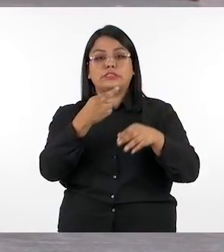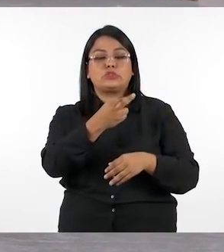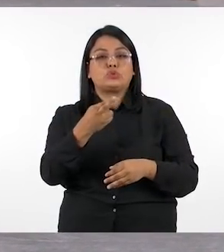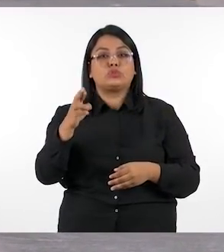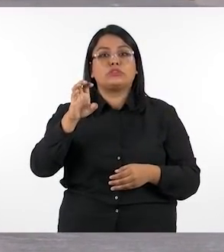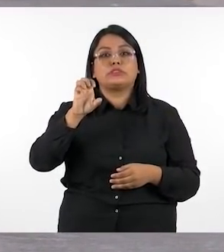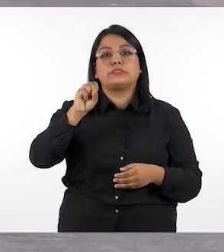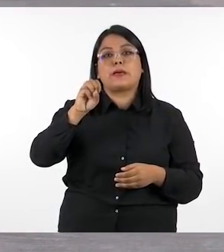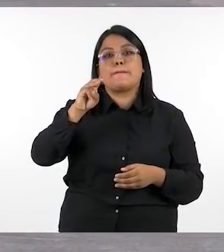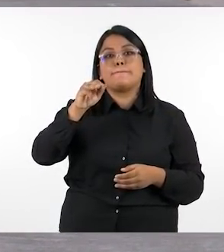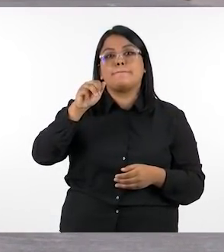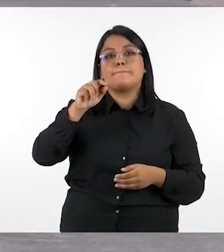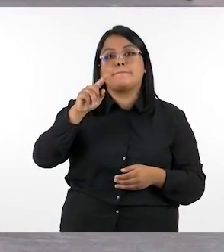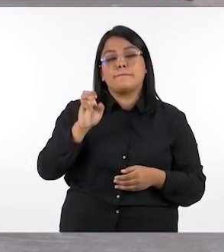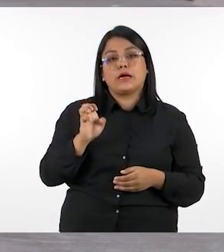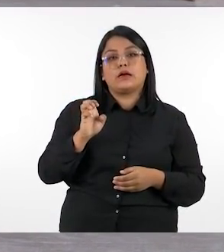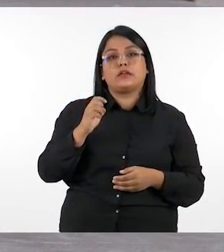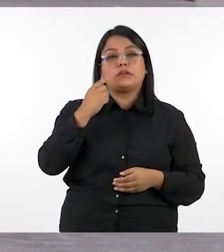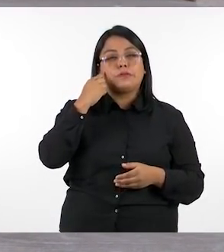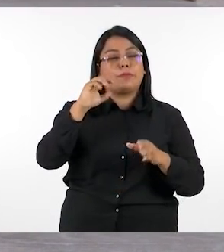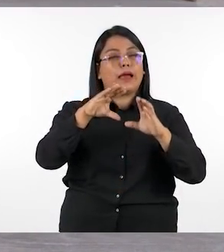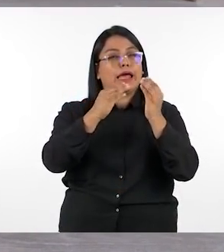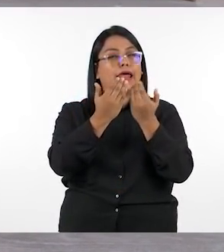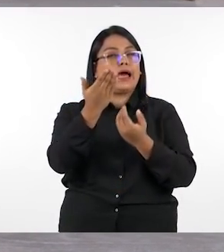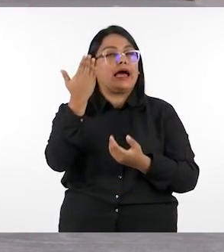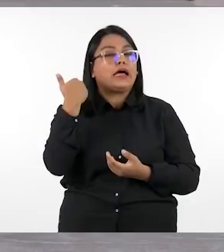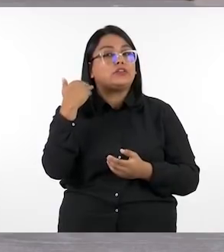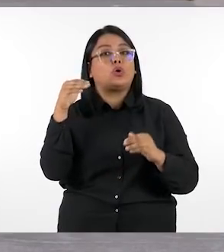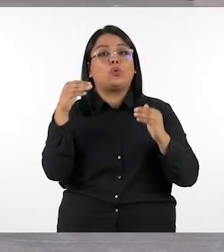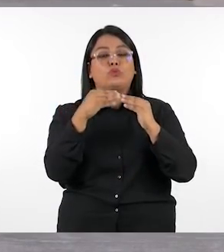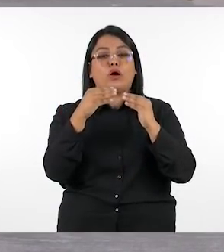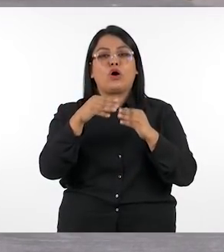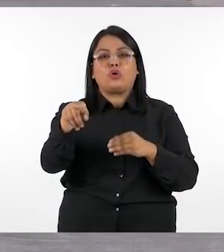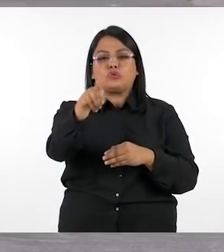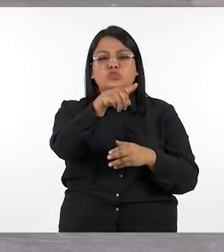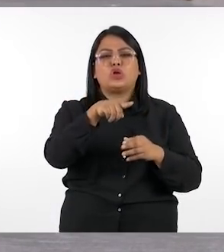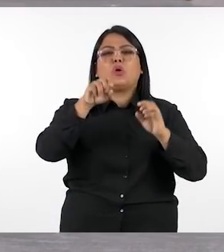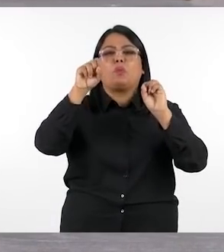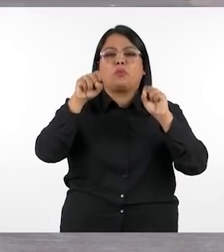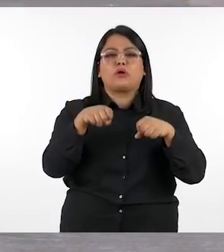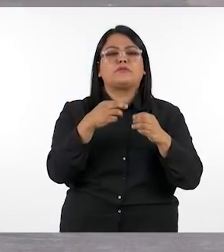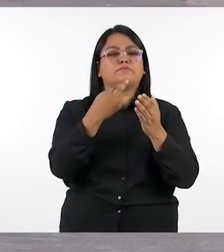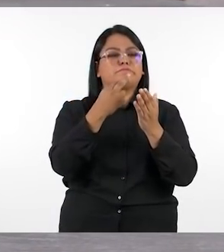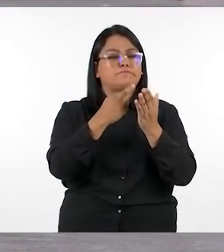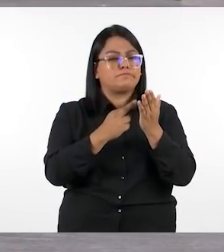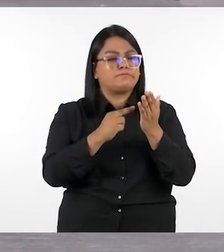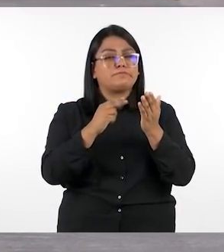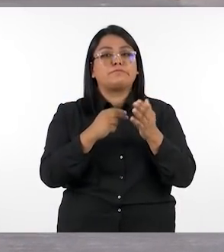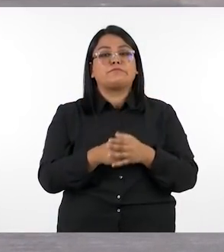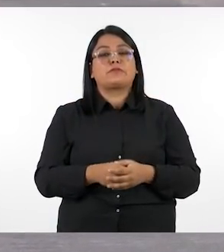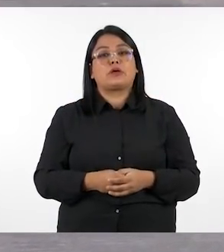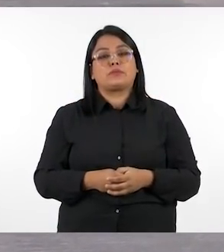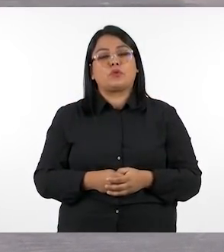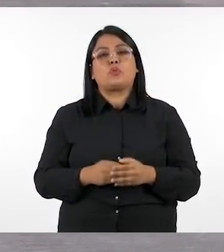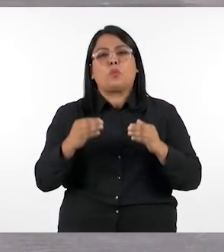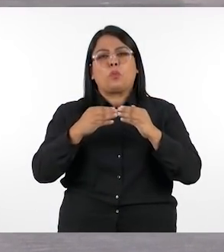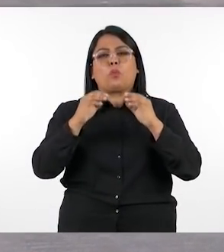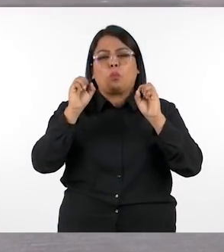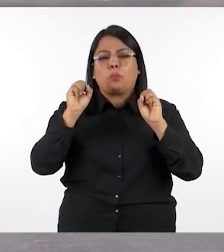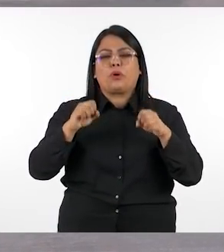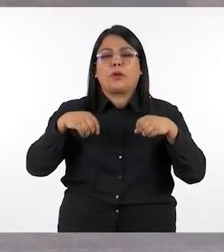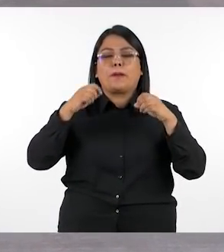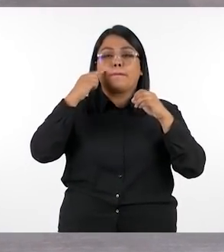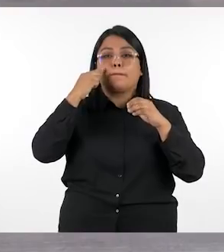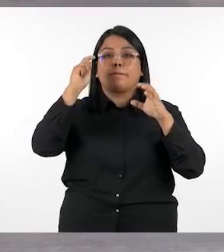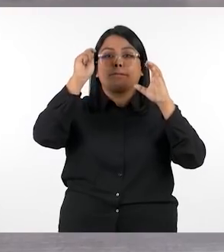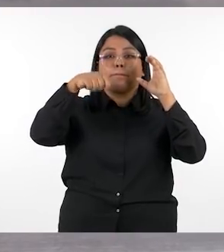recursos es mates de la cual se habló en el webinar anterior así que ustedes también pueden revisar el webinar anterior si es que aún no lo